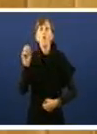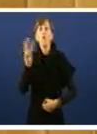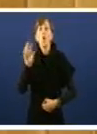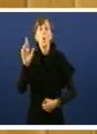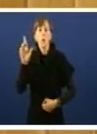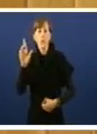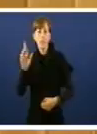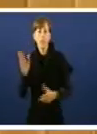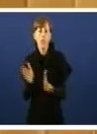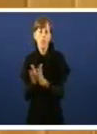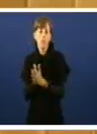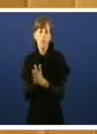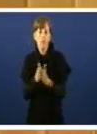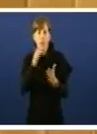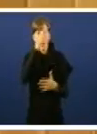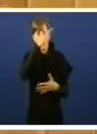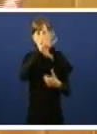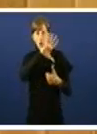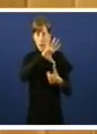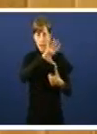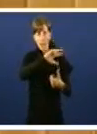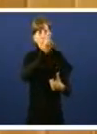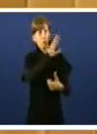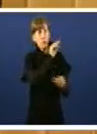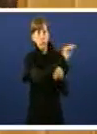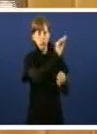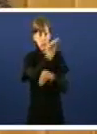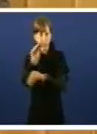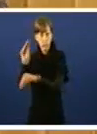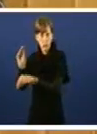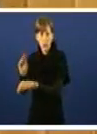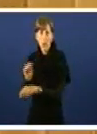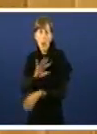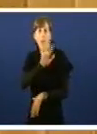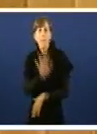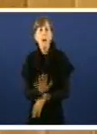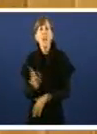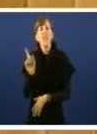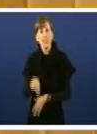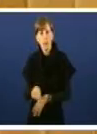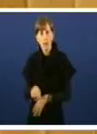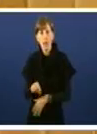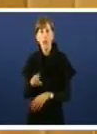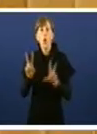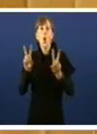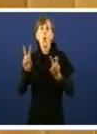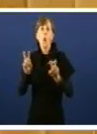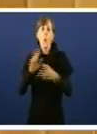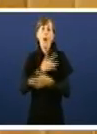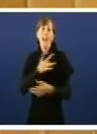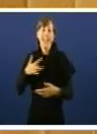Norteamérica e a outros lugares. Se a pasou con R, parece que vai pasar tamén con Nova Caixa, Galicia, Banco.